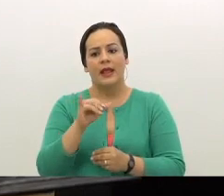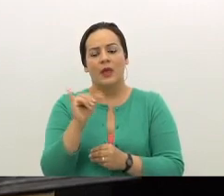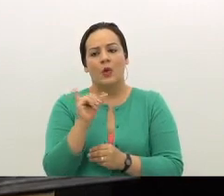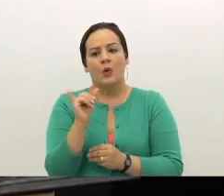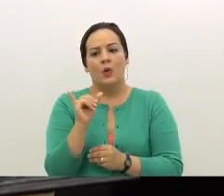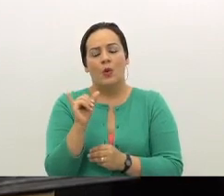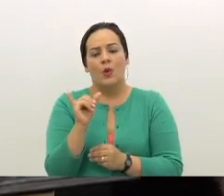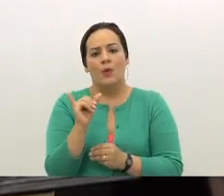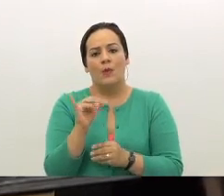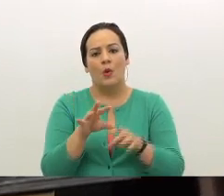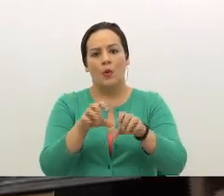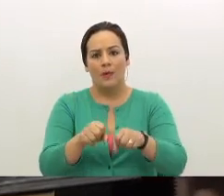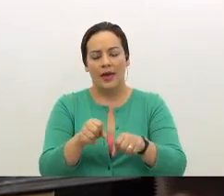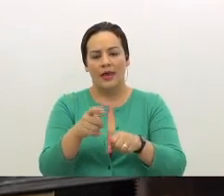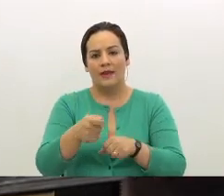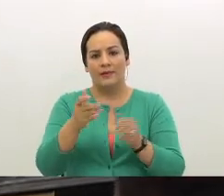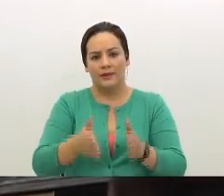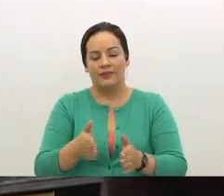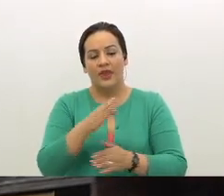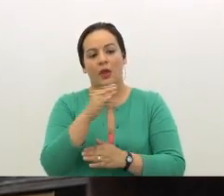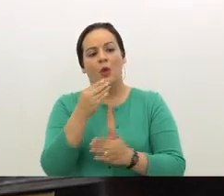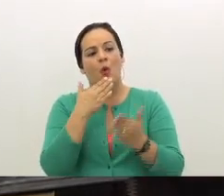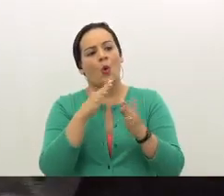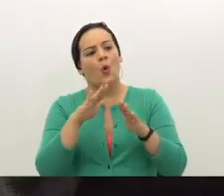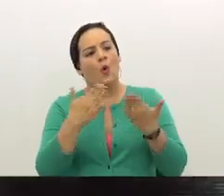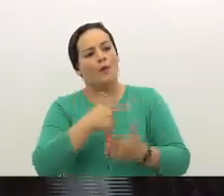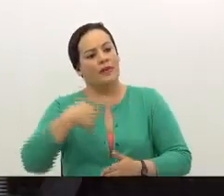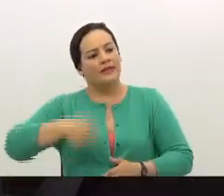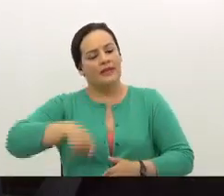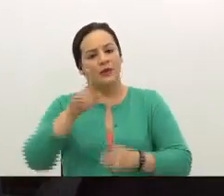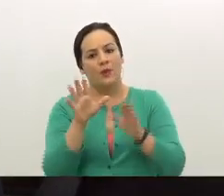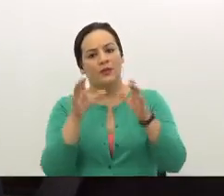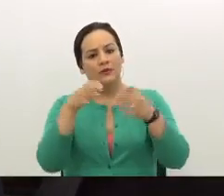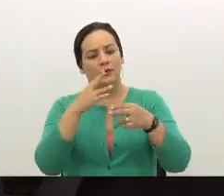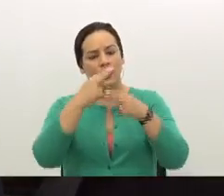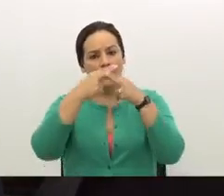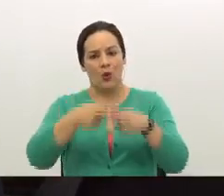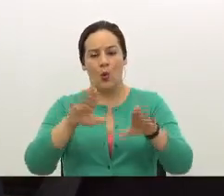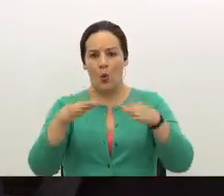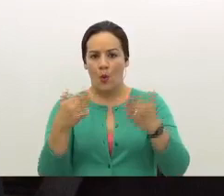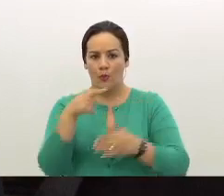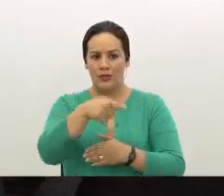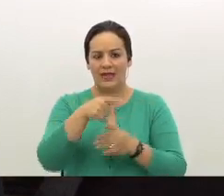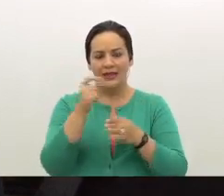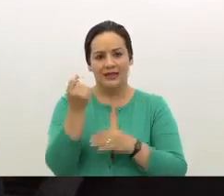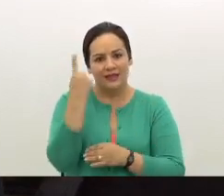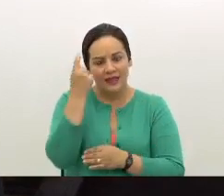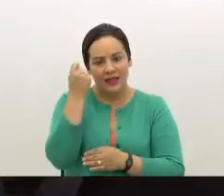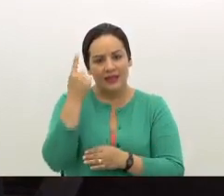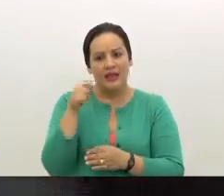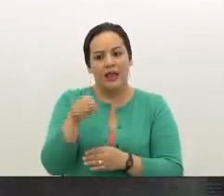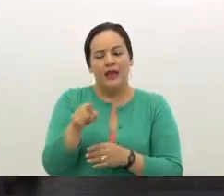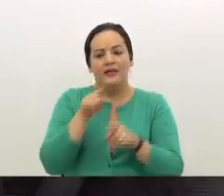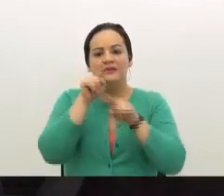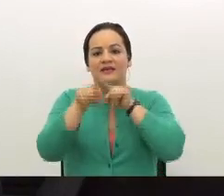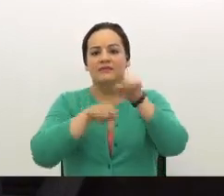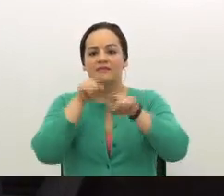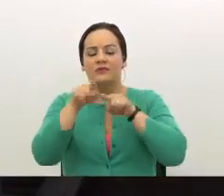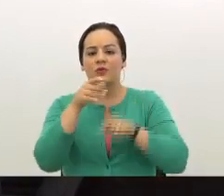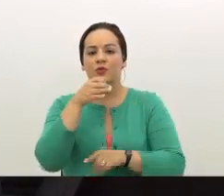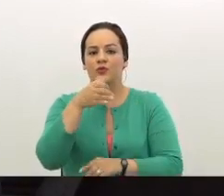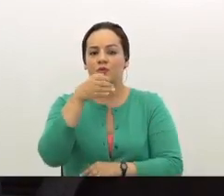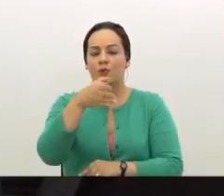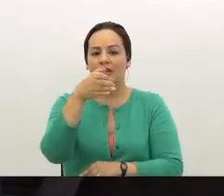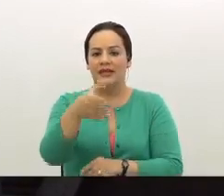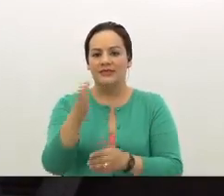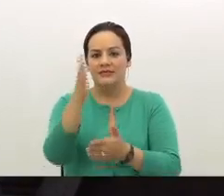presidente de la Comisión de Lombramientos, ¿cómo interpreta las críticas o las sugerencias